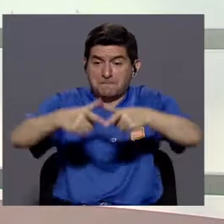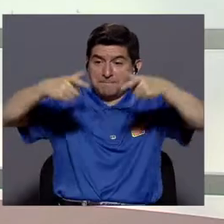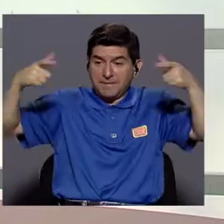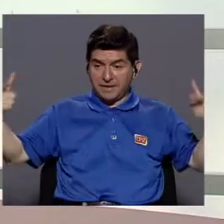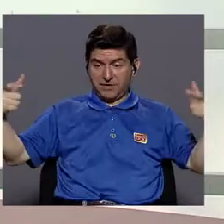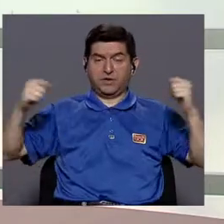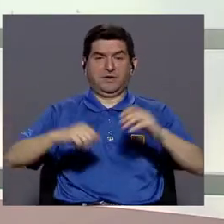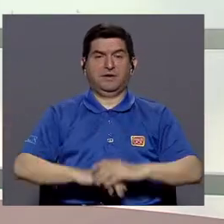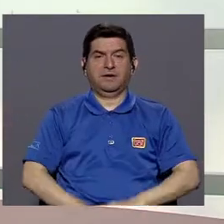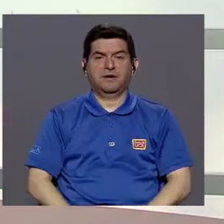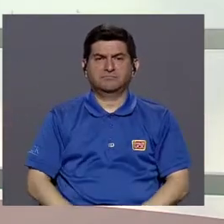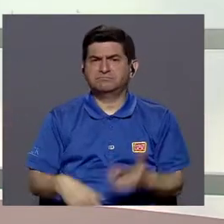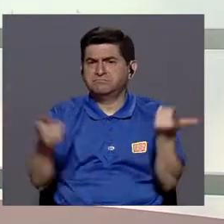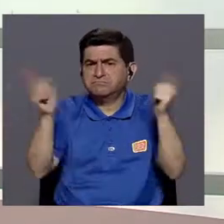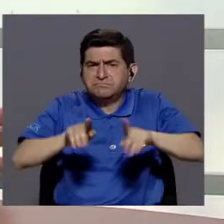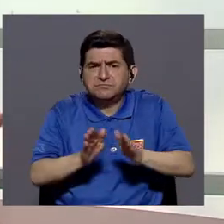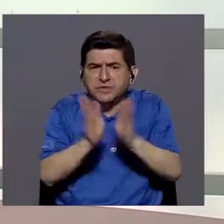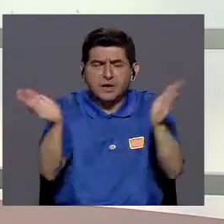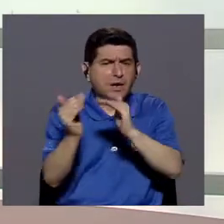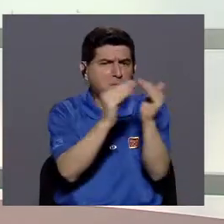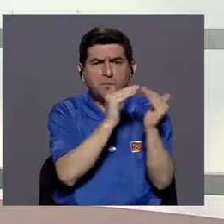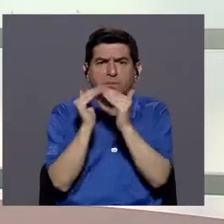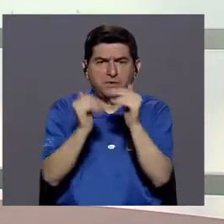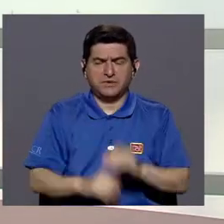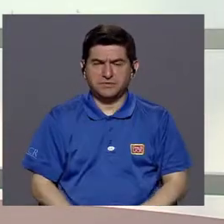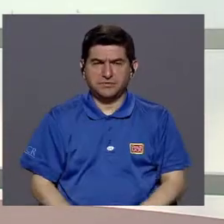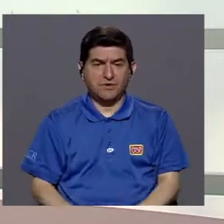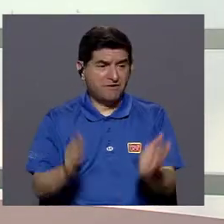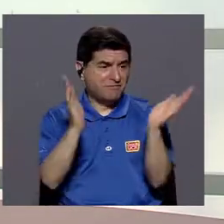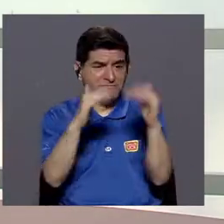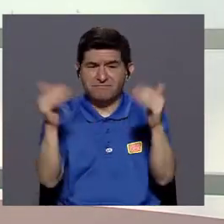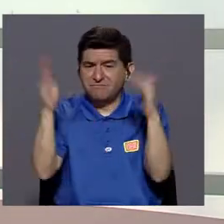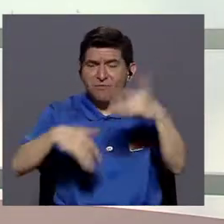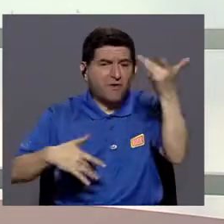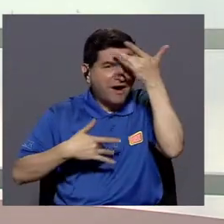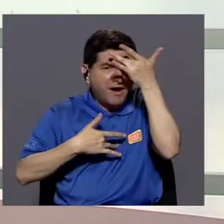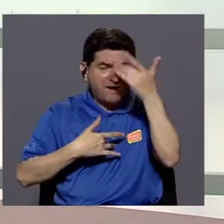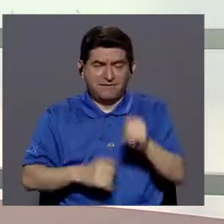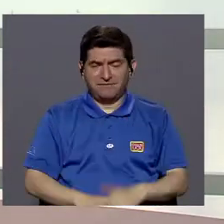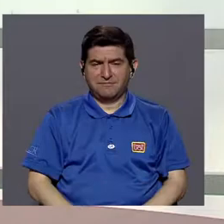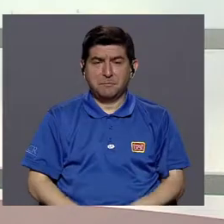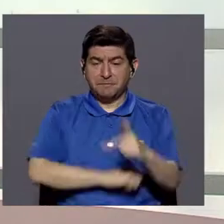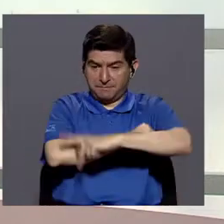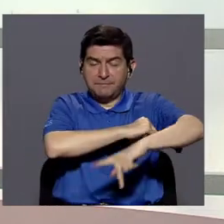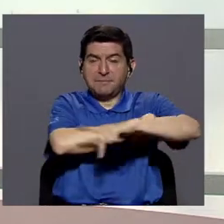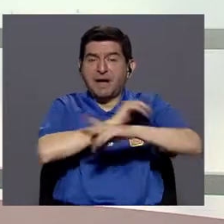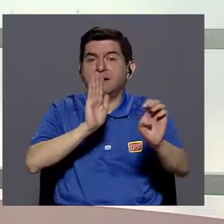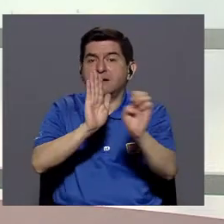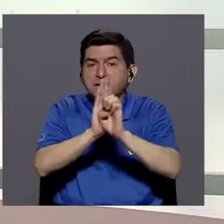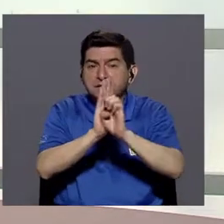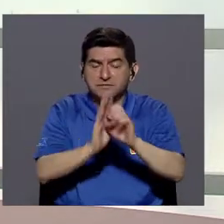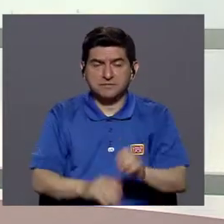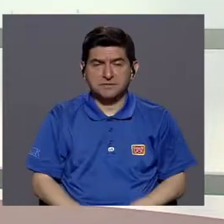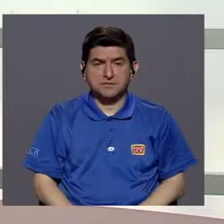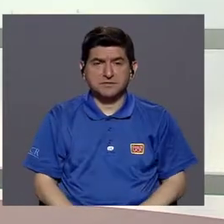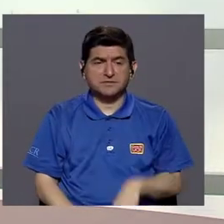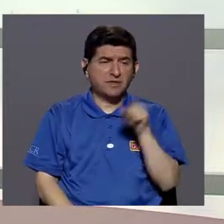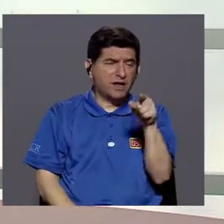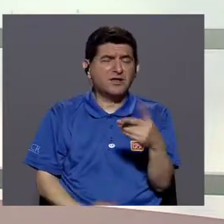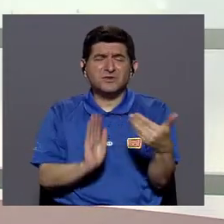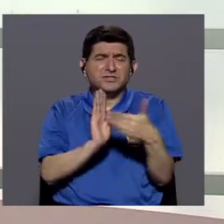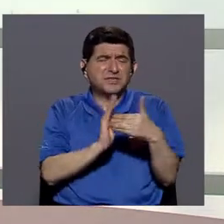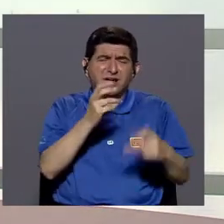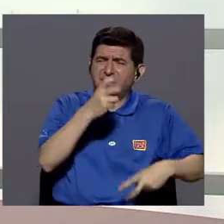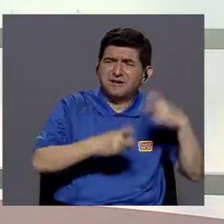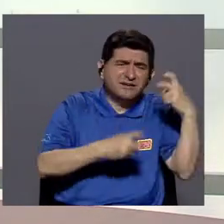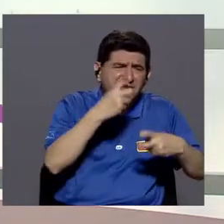masivamente, lo que pasa en general en una población es que no hay enfermedad. Usted ve entonces países enteros